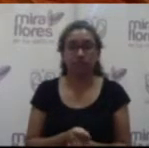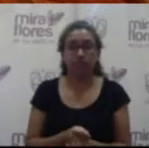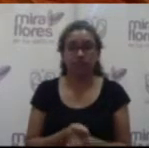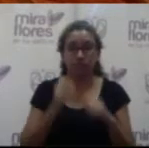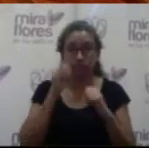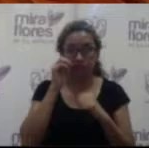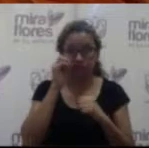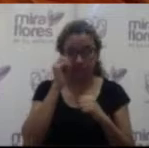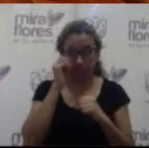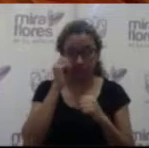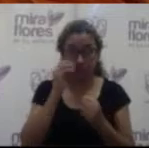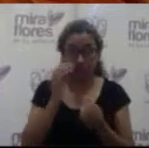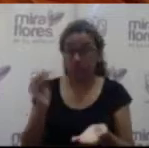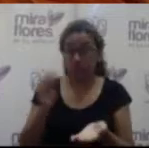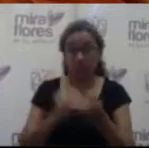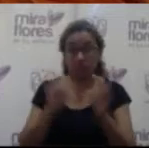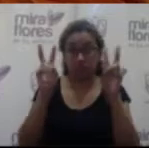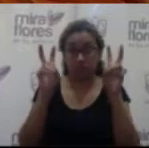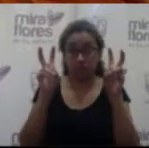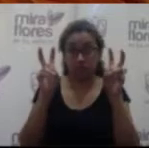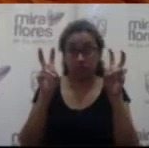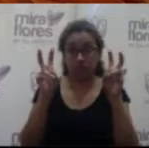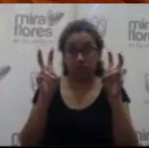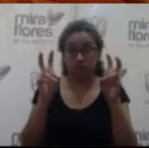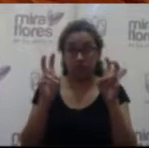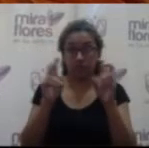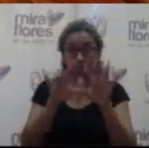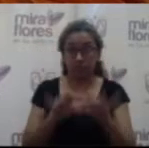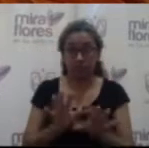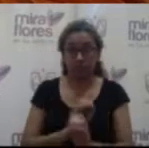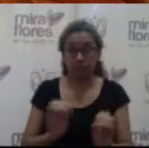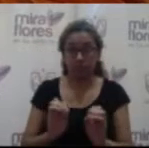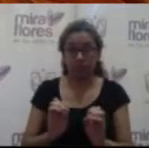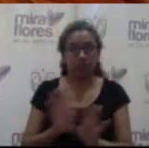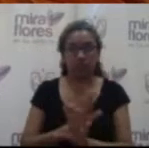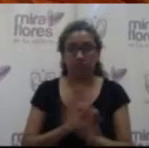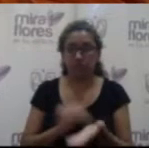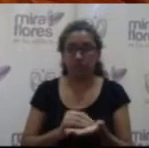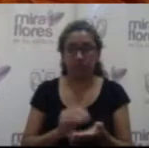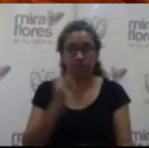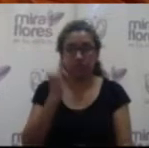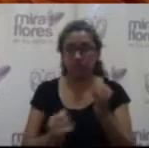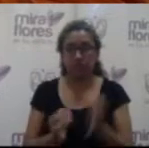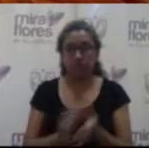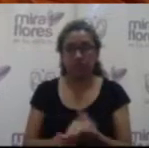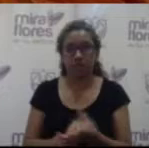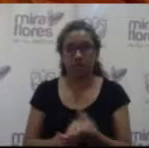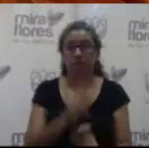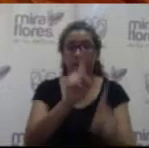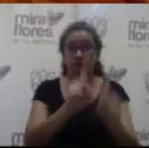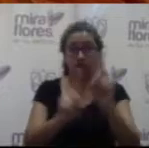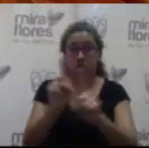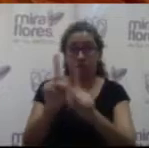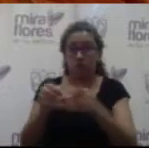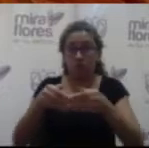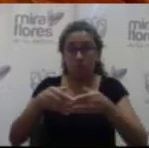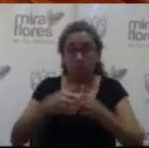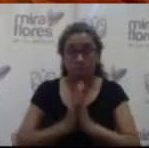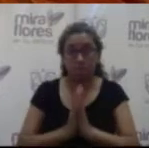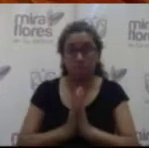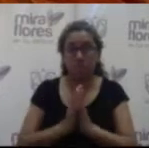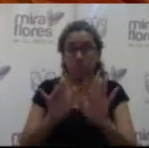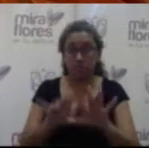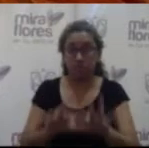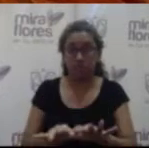Muy bien, no tenemos más temas en el despacho, ¿verdad? Es todo, señora. ¿Algún pedido por